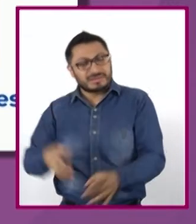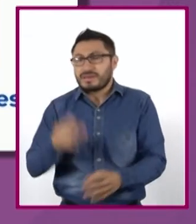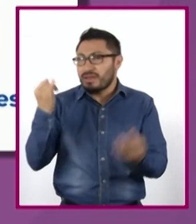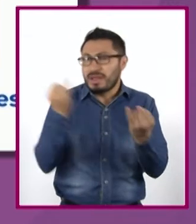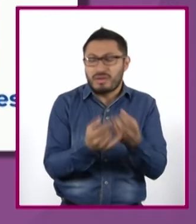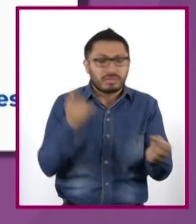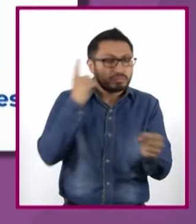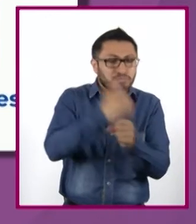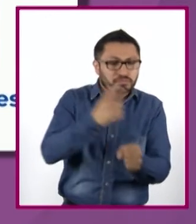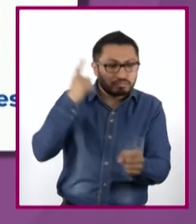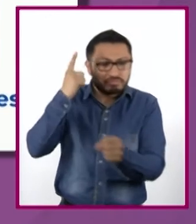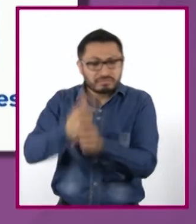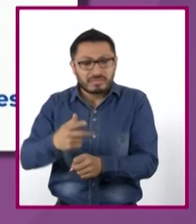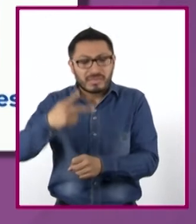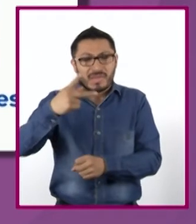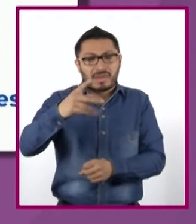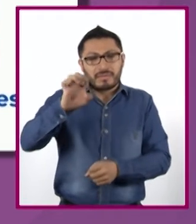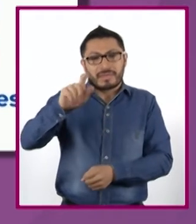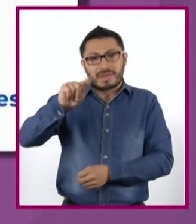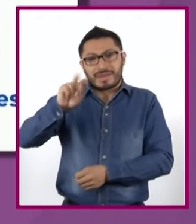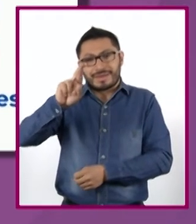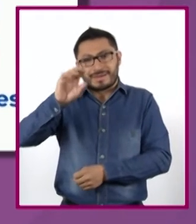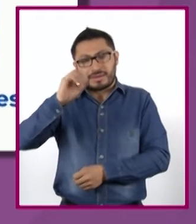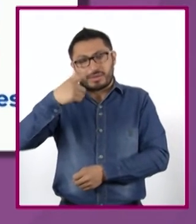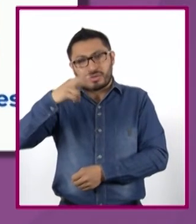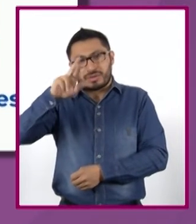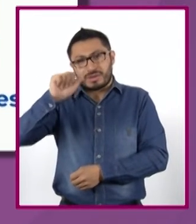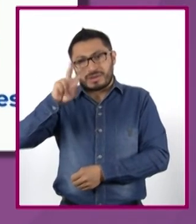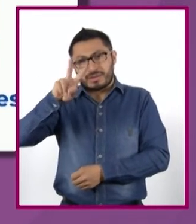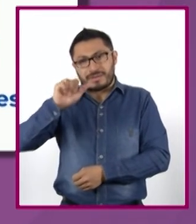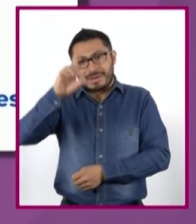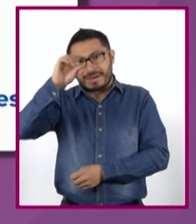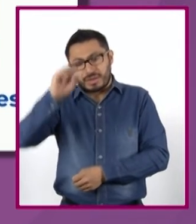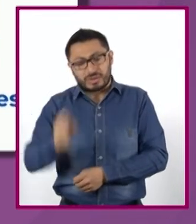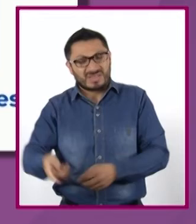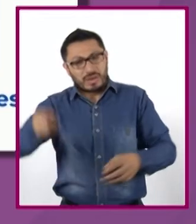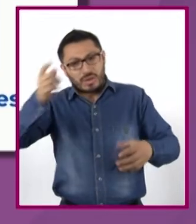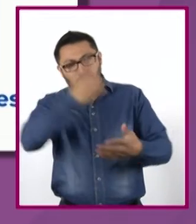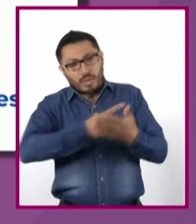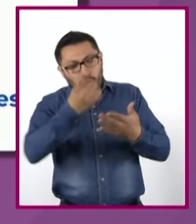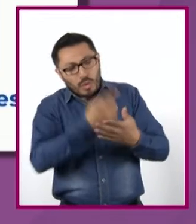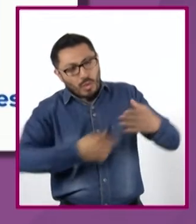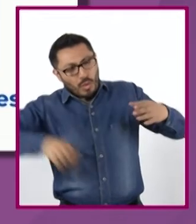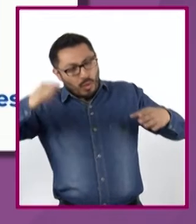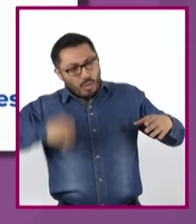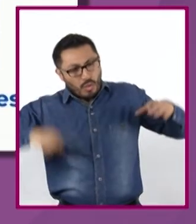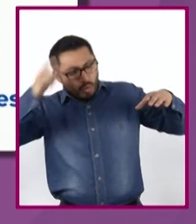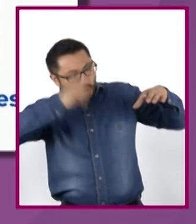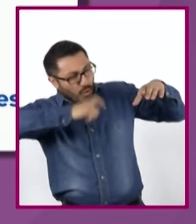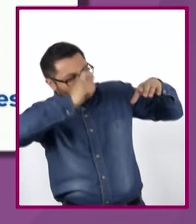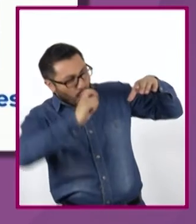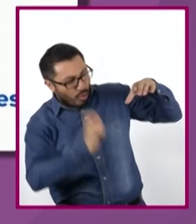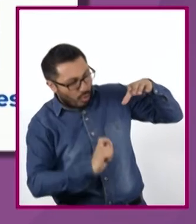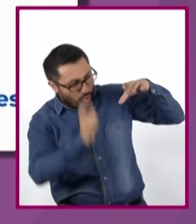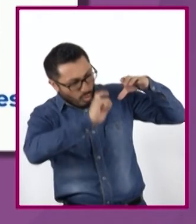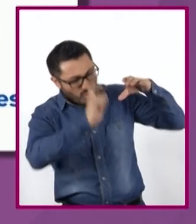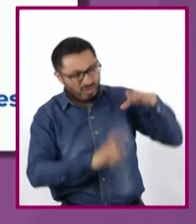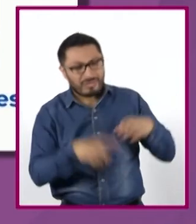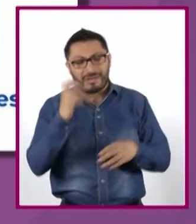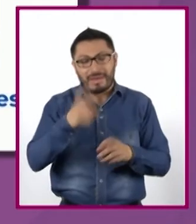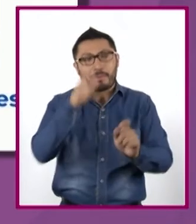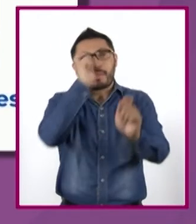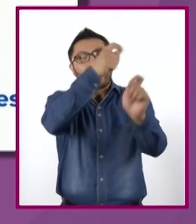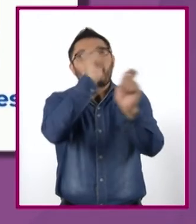petrograbados y pinturas rupestres, las primeras con trazos geométricos o naturalistas,